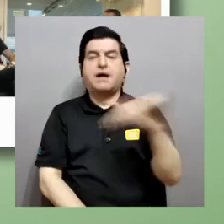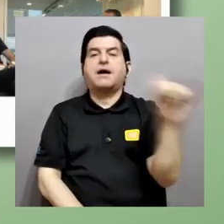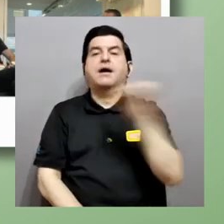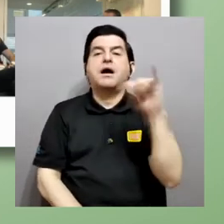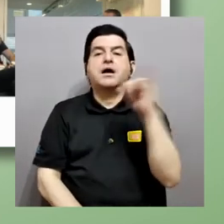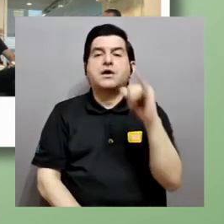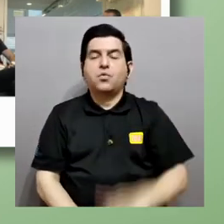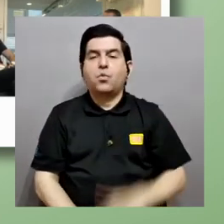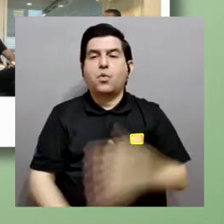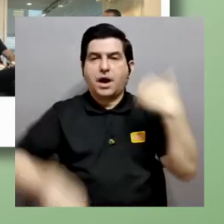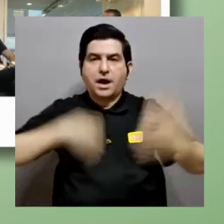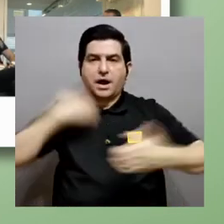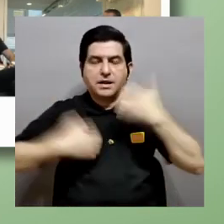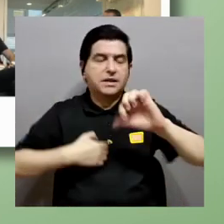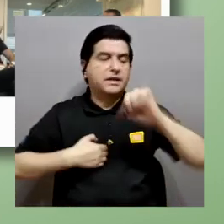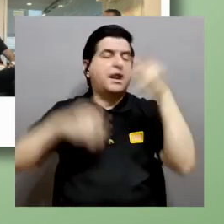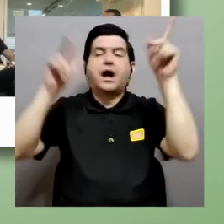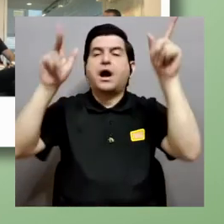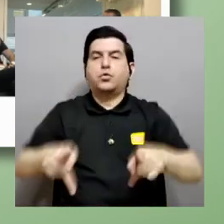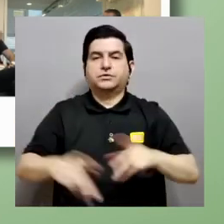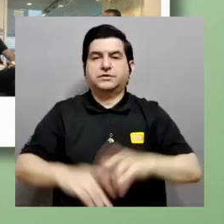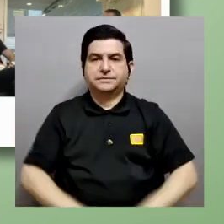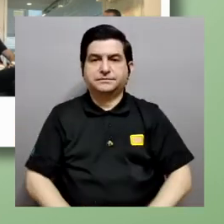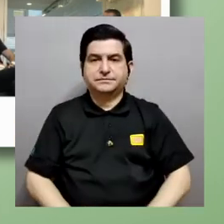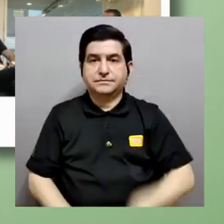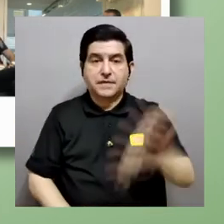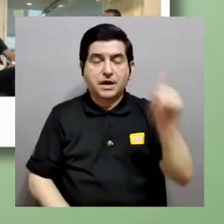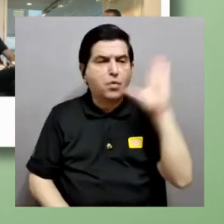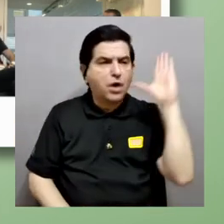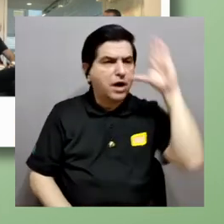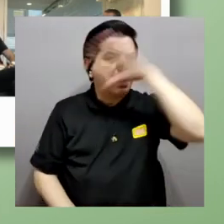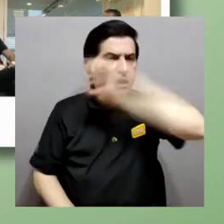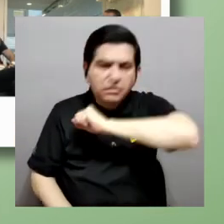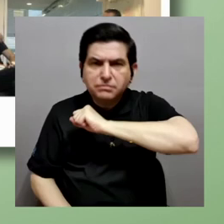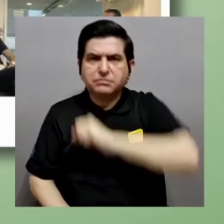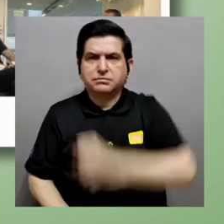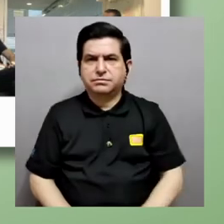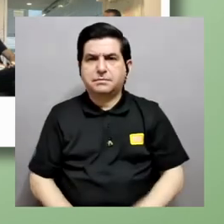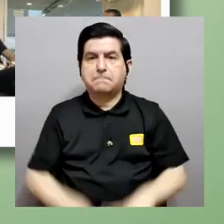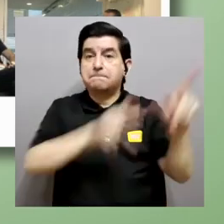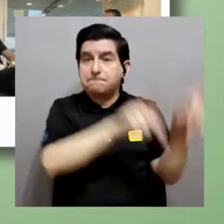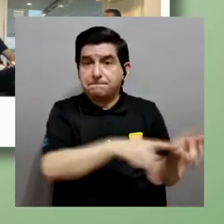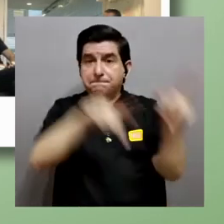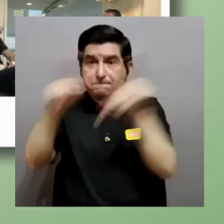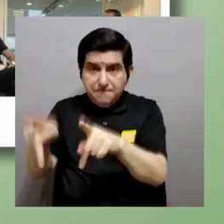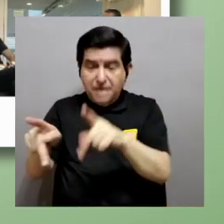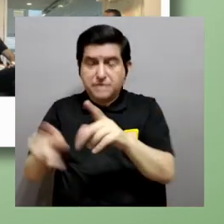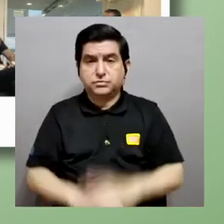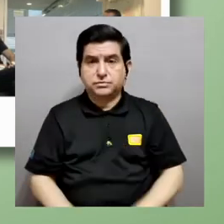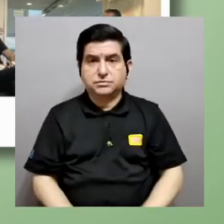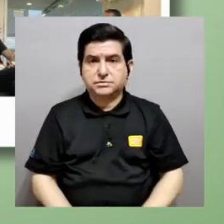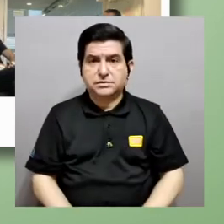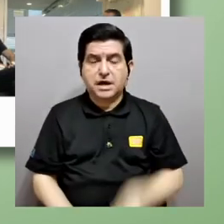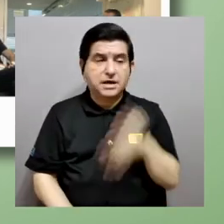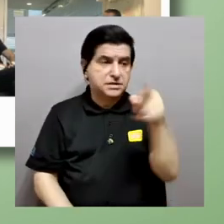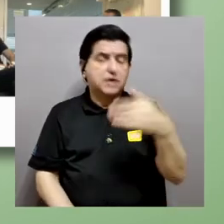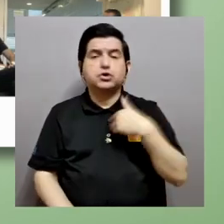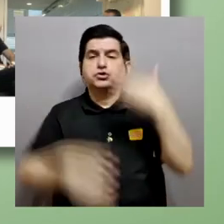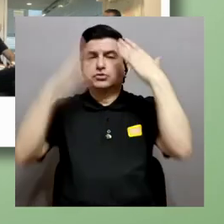y también sobre las emociones de la otra persona también hemos observado que hace que las personas cuando